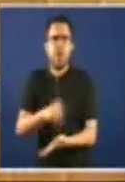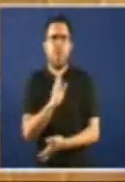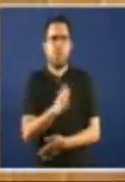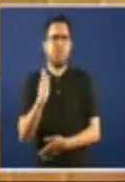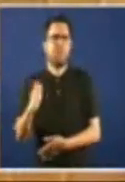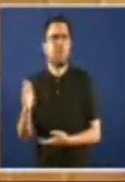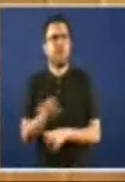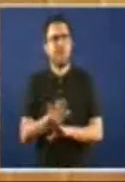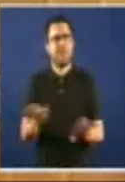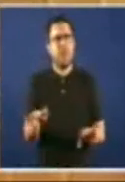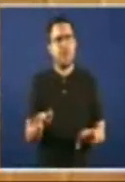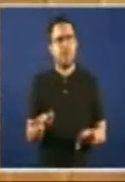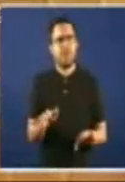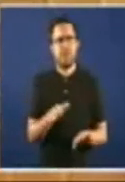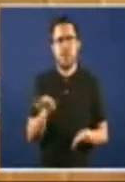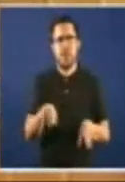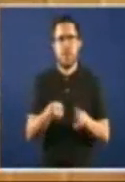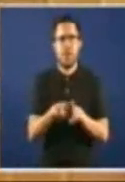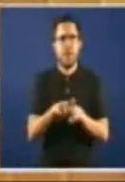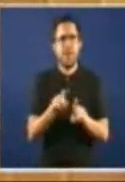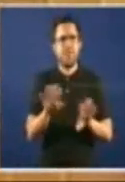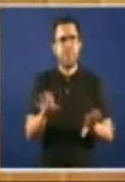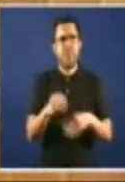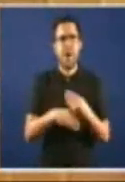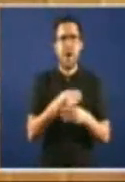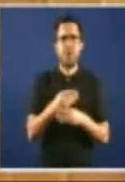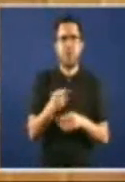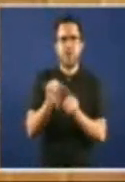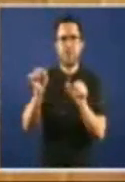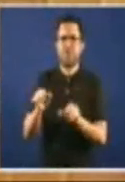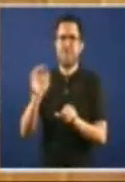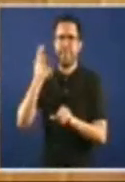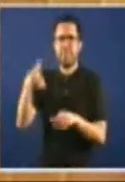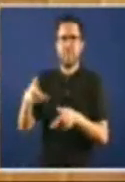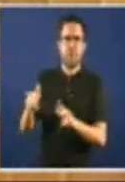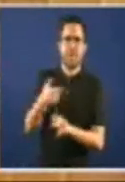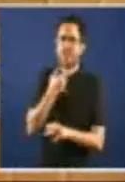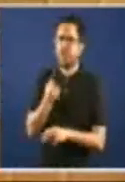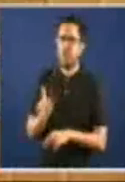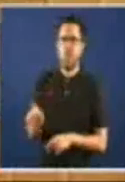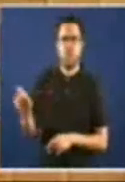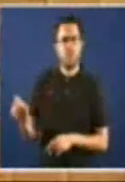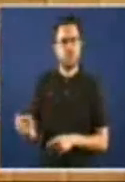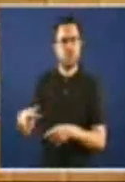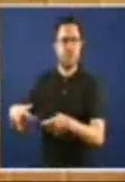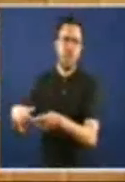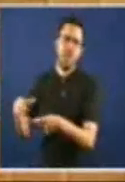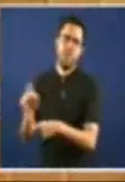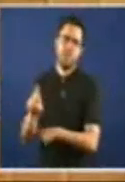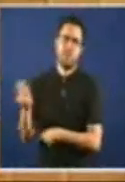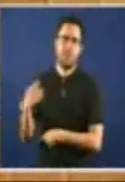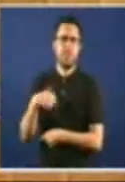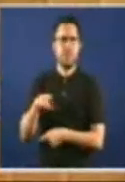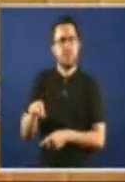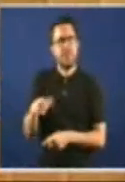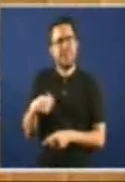E actuar Da maneira Que debe actuar Pero bueno Estamos acostumbrados A que Solo sepa actuar Vaixo a represión Que é